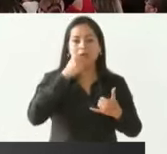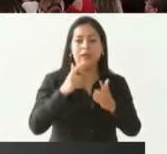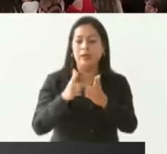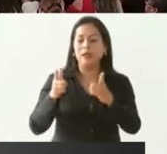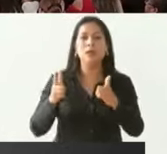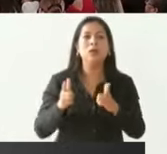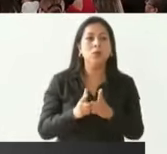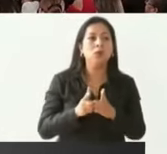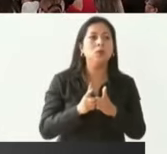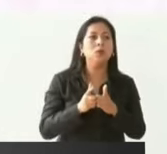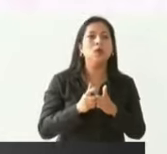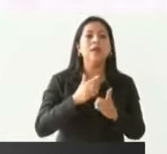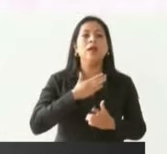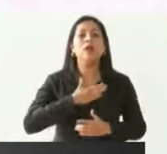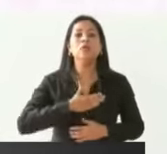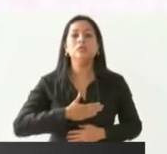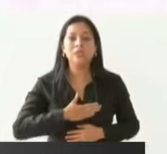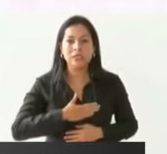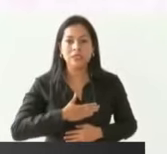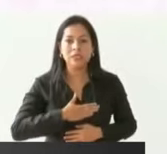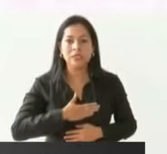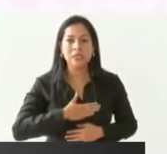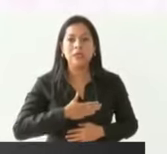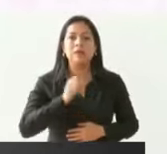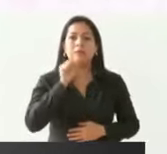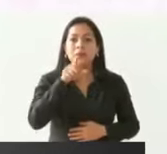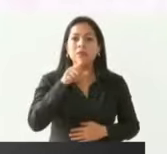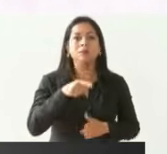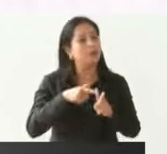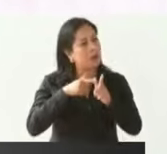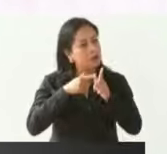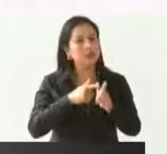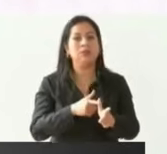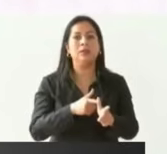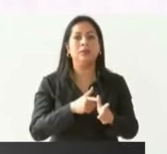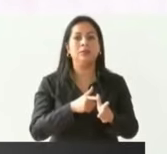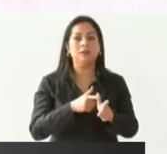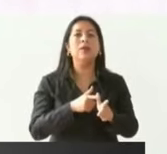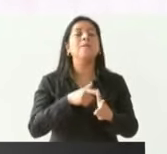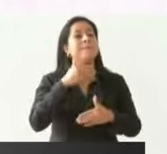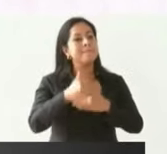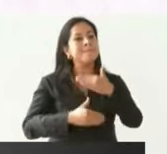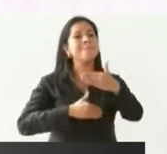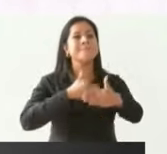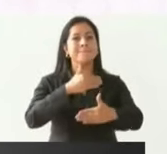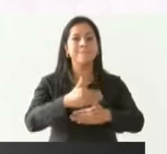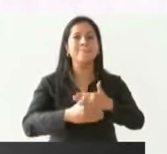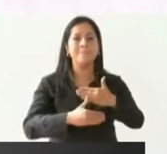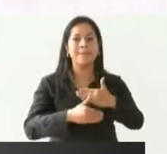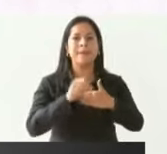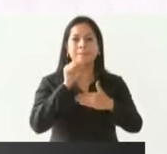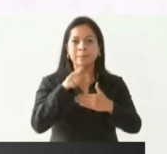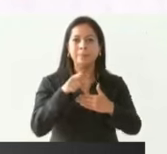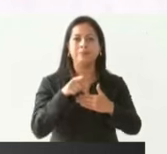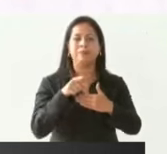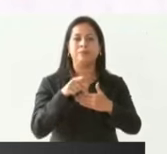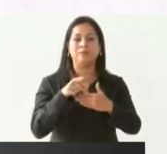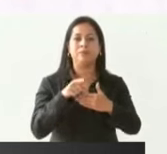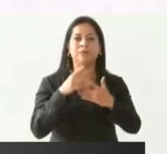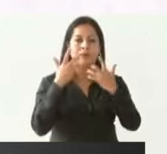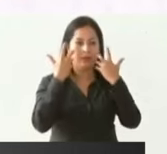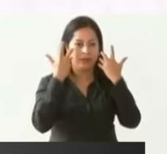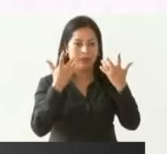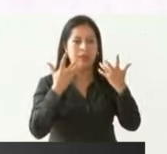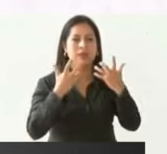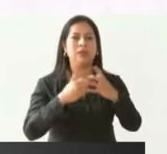de la justicia y así vamos a seguir avanzando también quiero